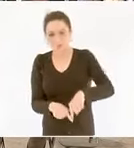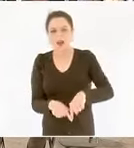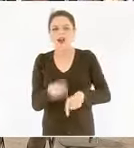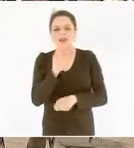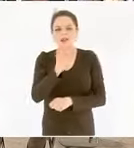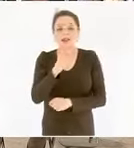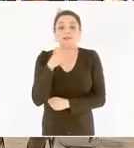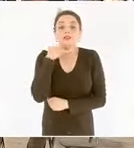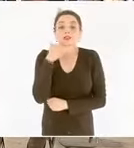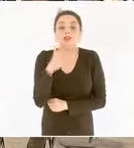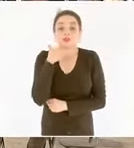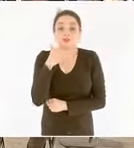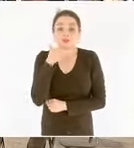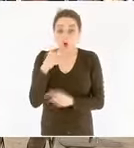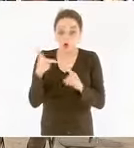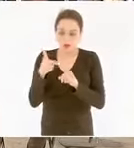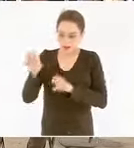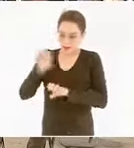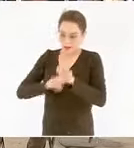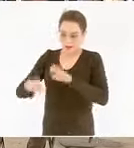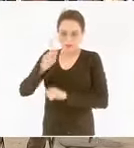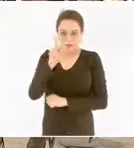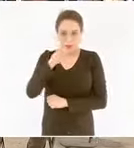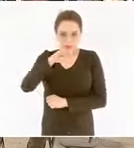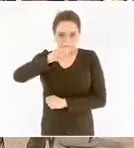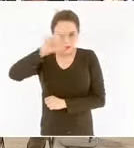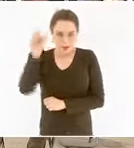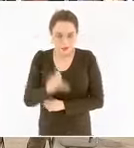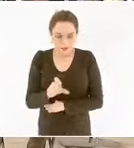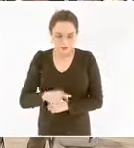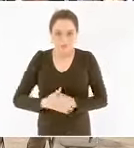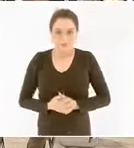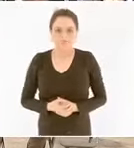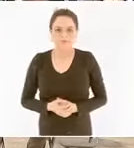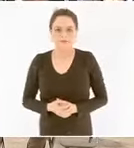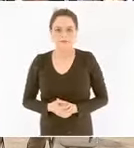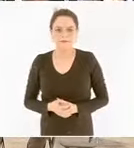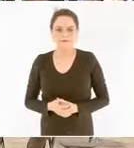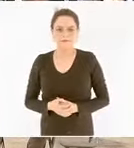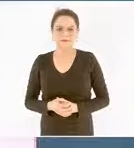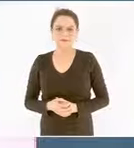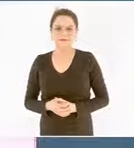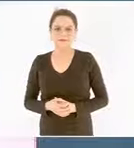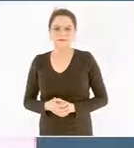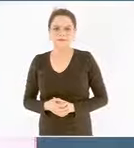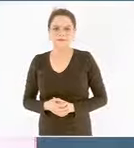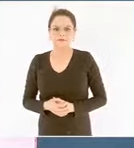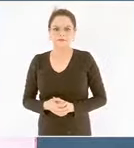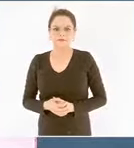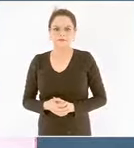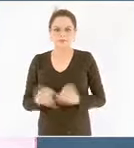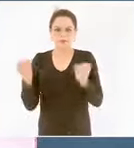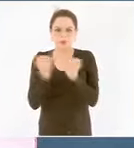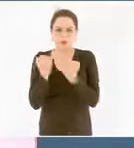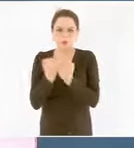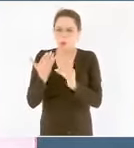nunca más casos como los de Odebrecht